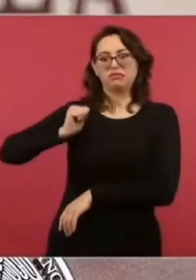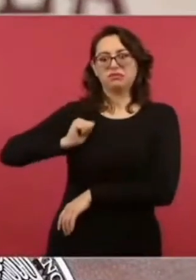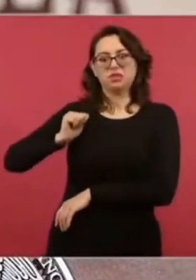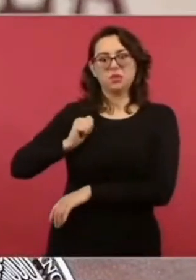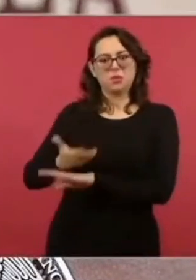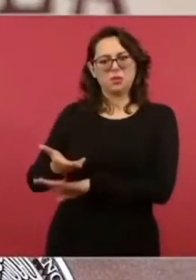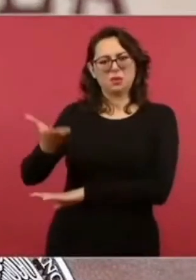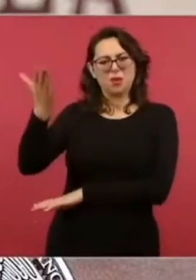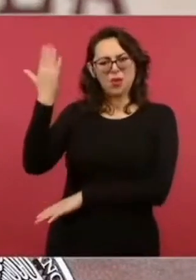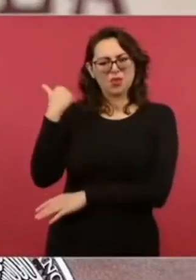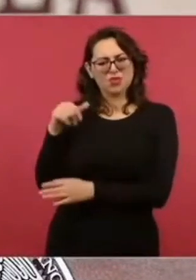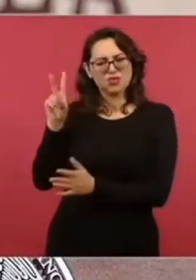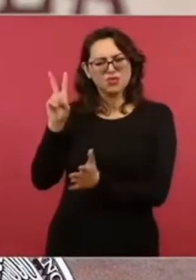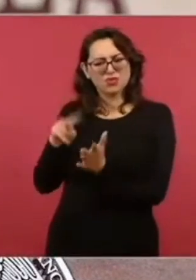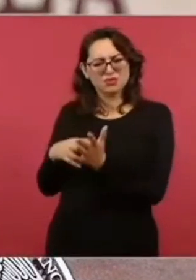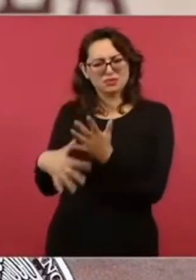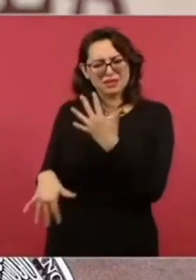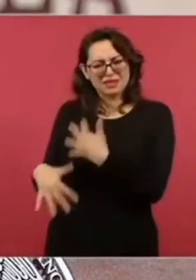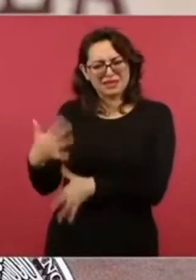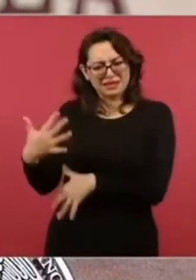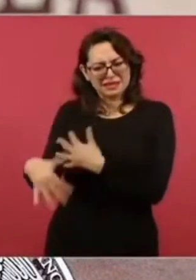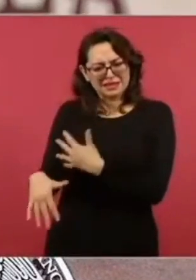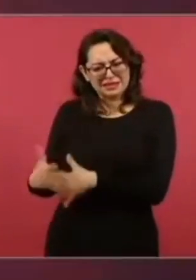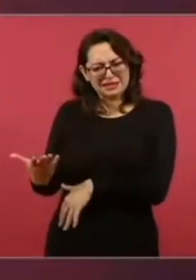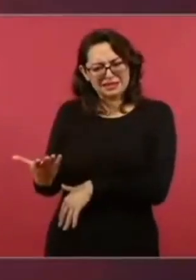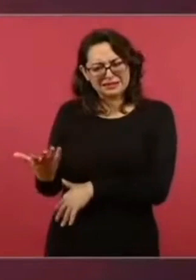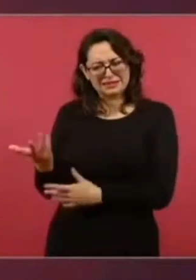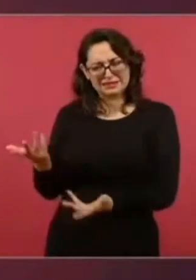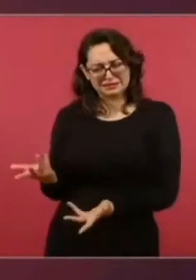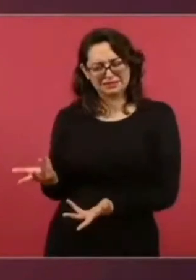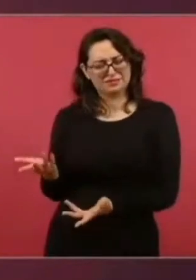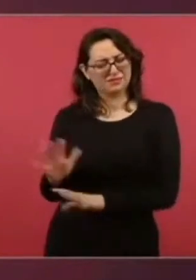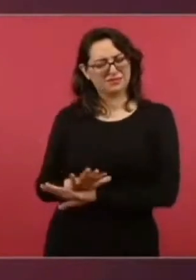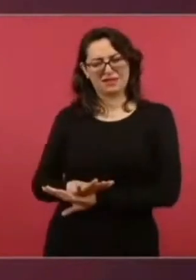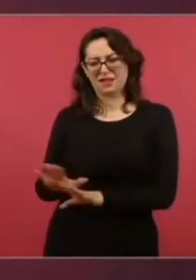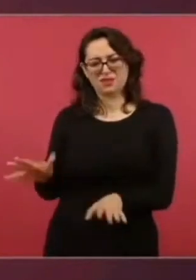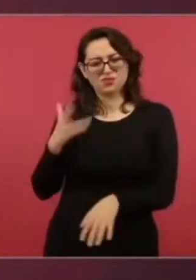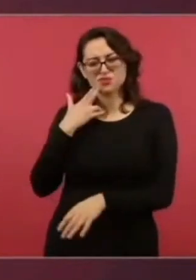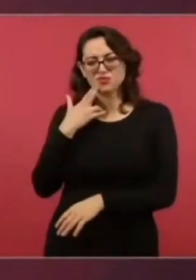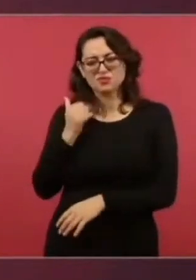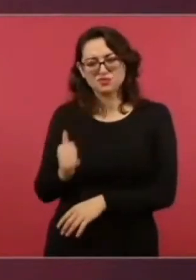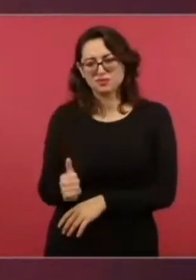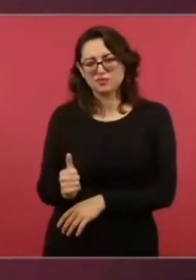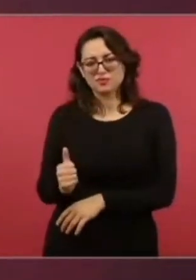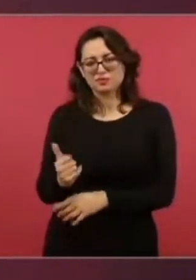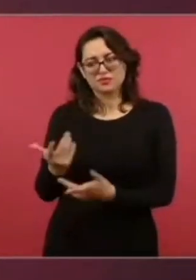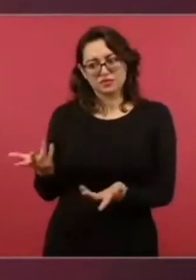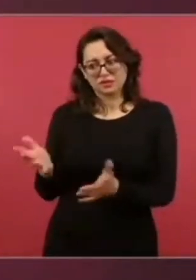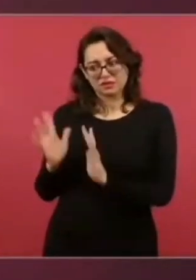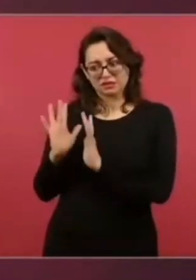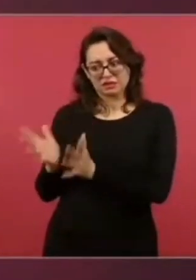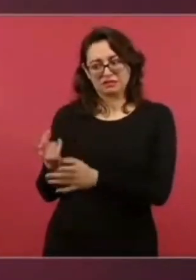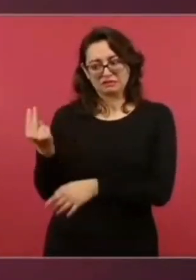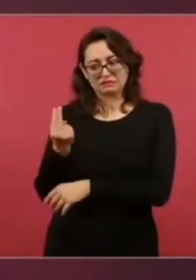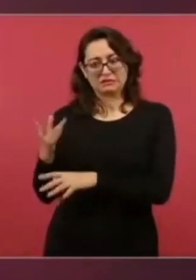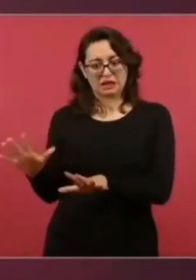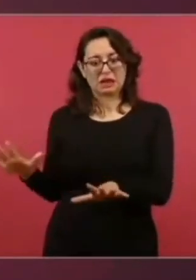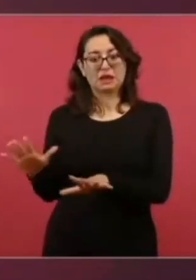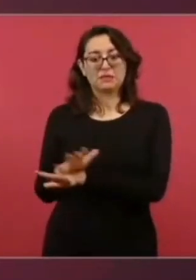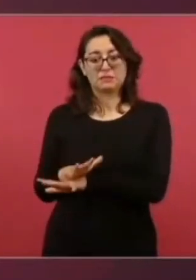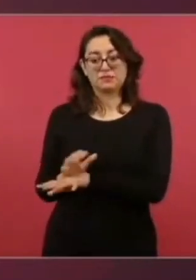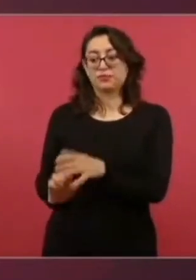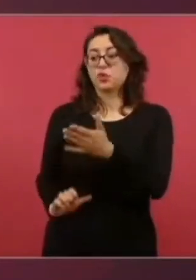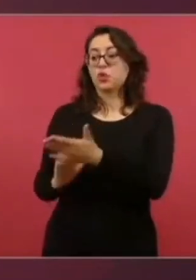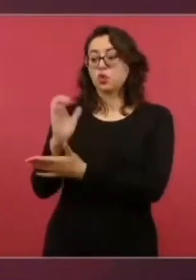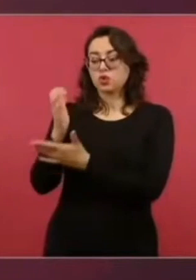2015, en la época neoliberal, los cuales concluyeron su vida útil. El contrato es por un